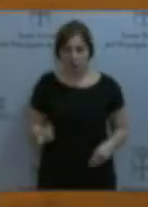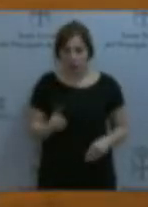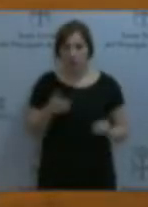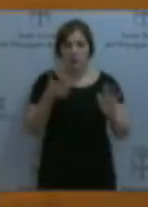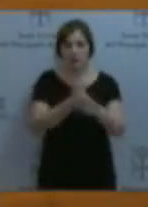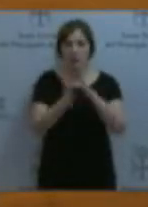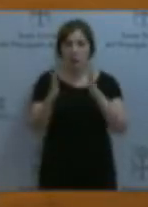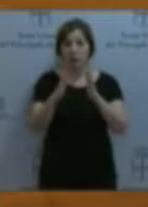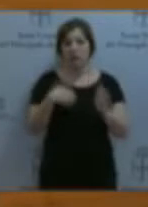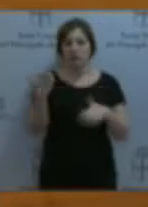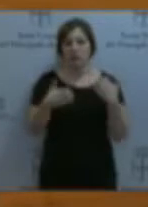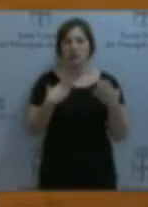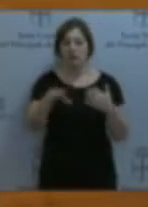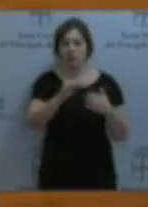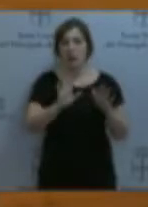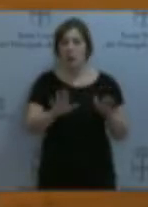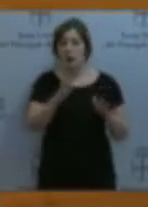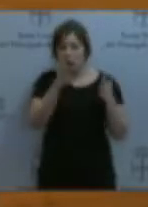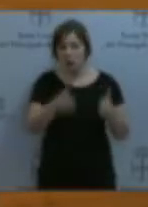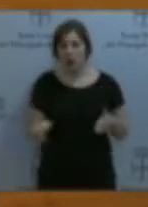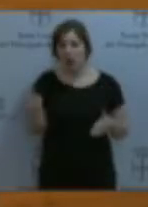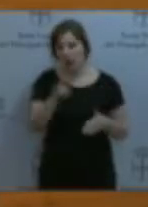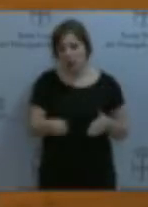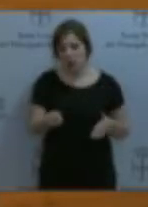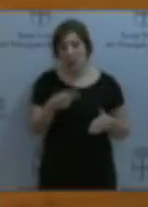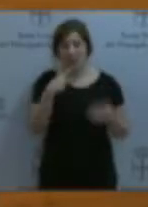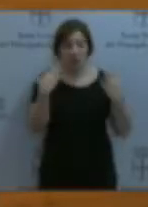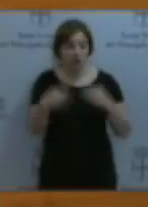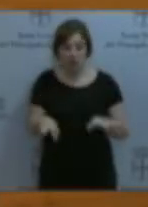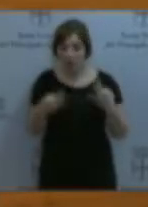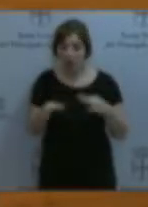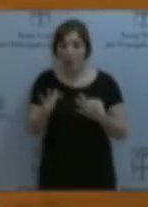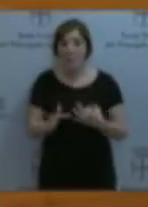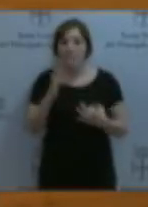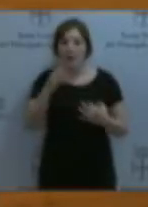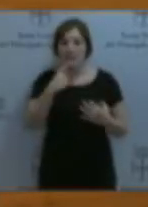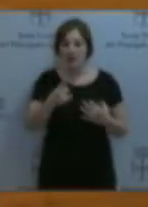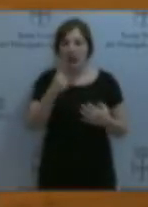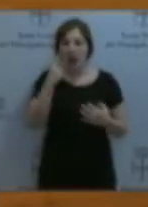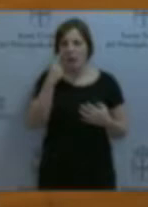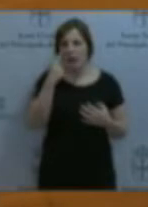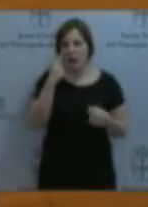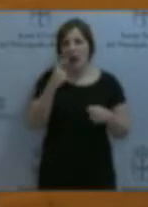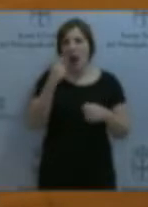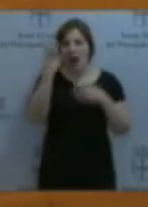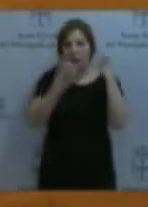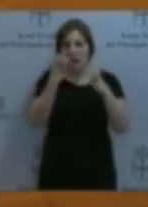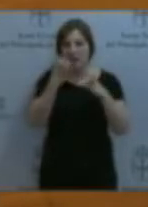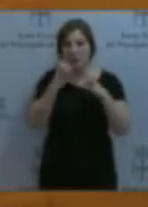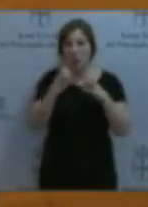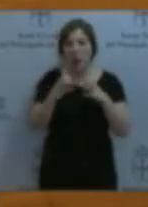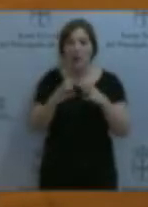de enfado. Pero que usted lo repita, lo normalice y decida qué animales son plagas de forma unilateral